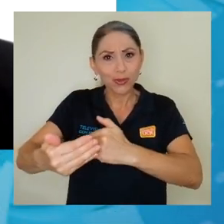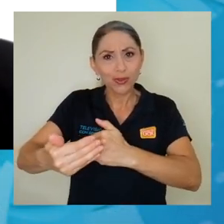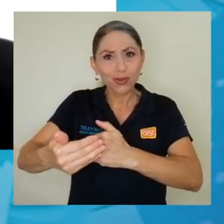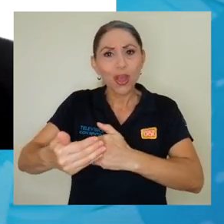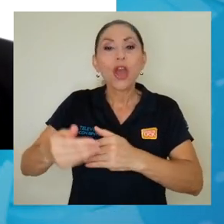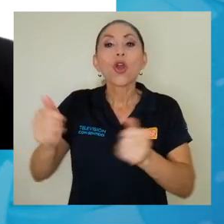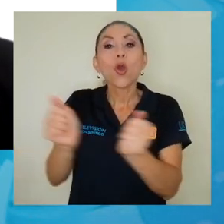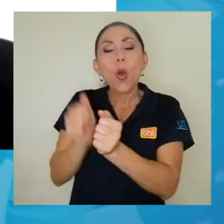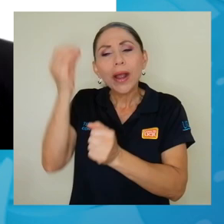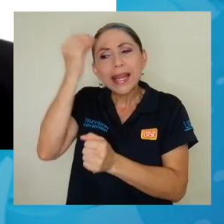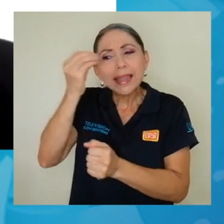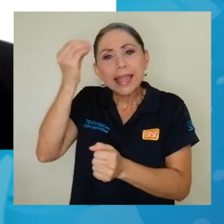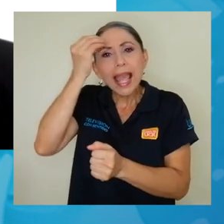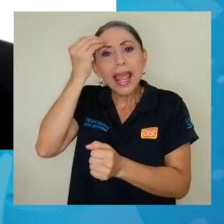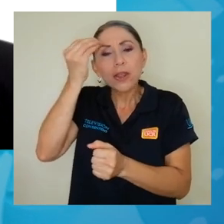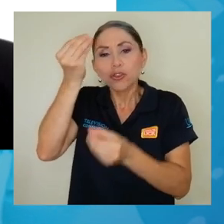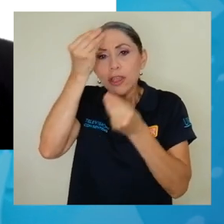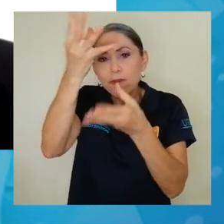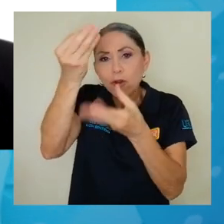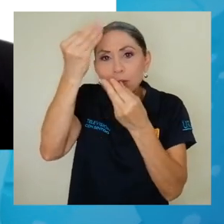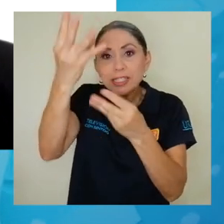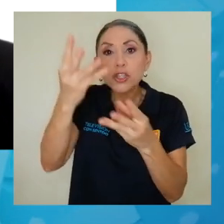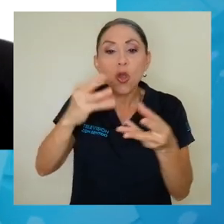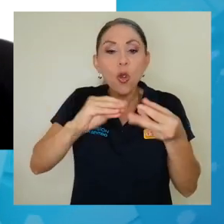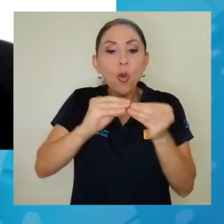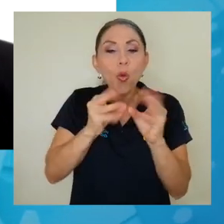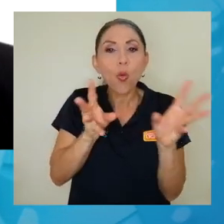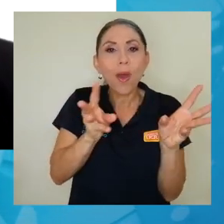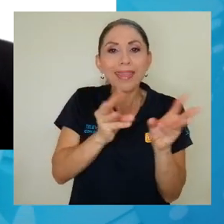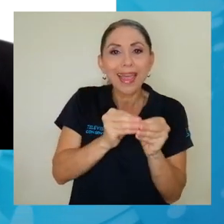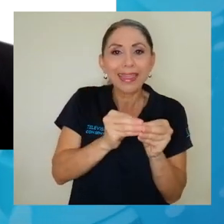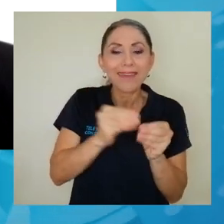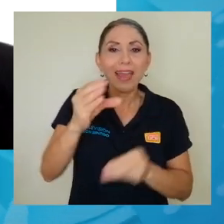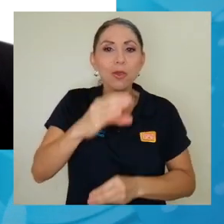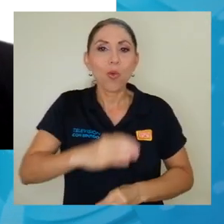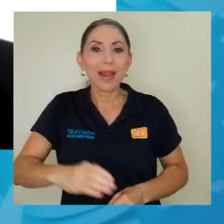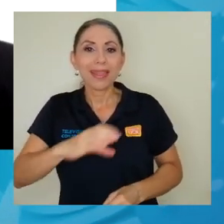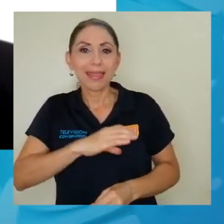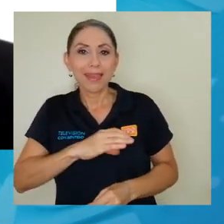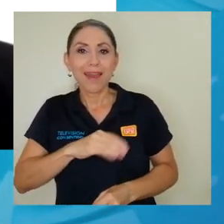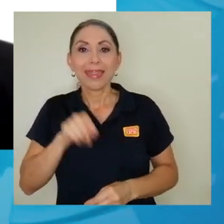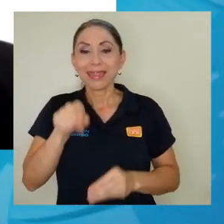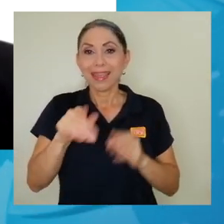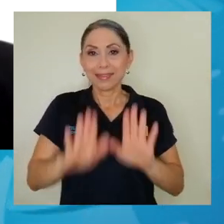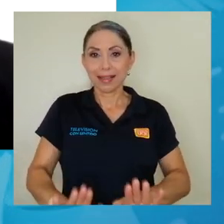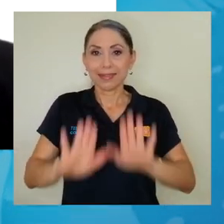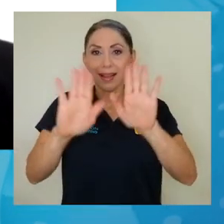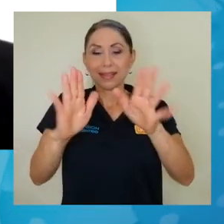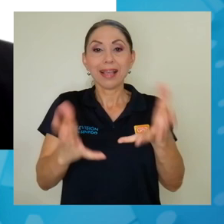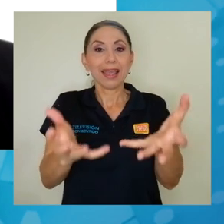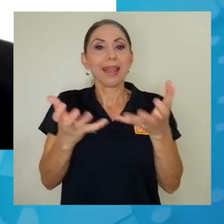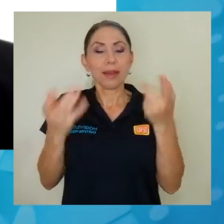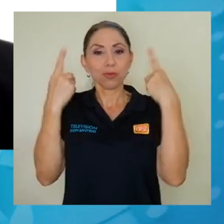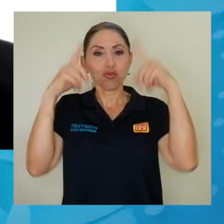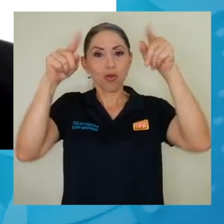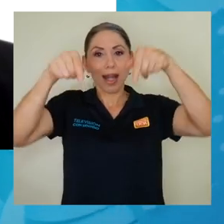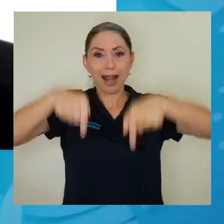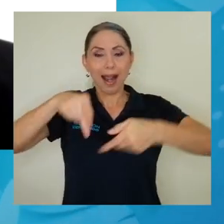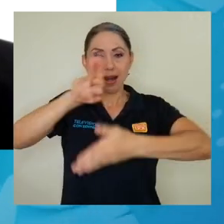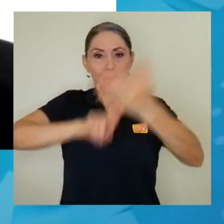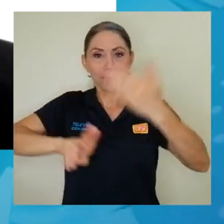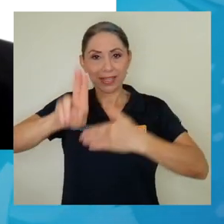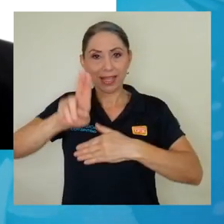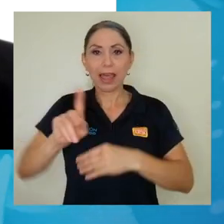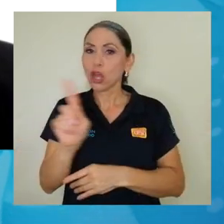precisamente la información cuantitativa y cualitativa de esa excelencia que buscamos en la universidad, no solamente